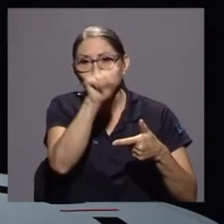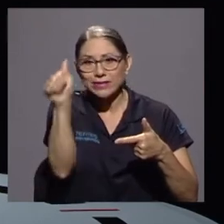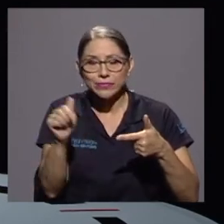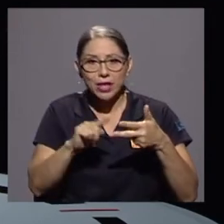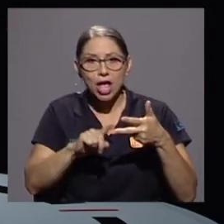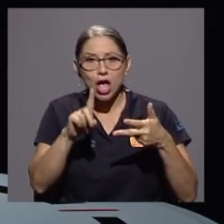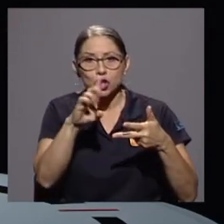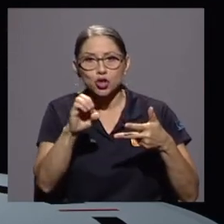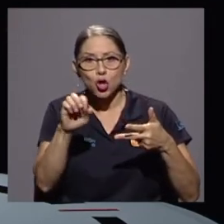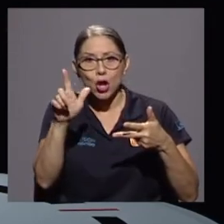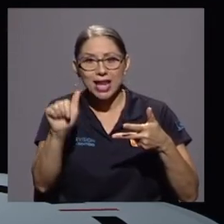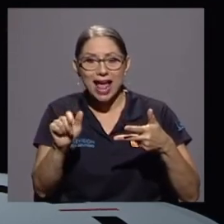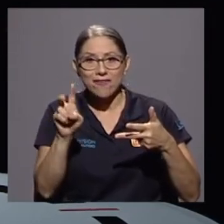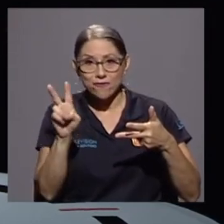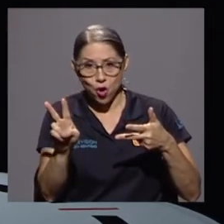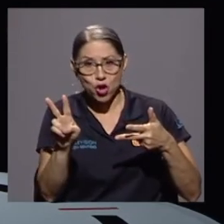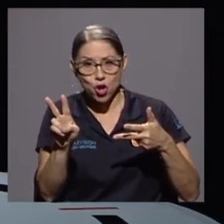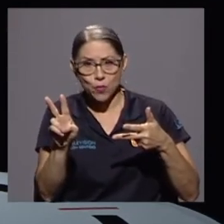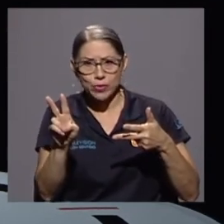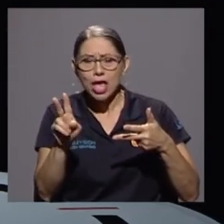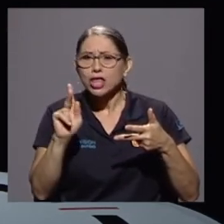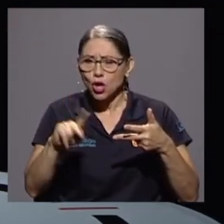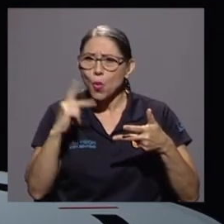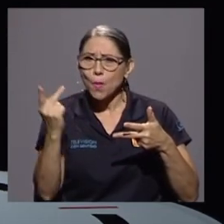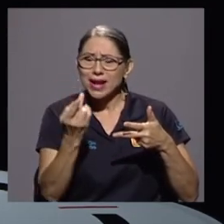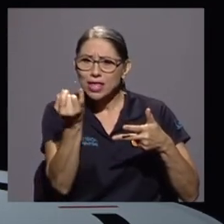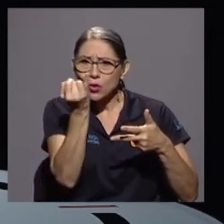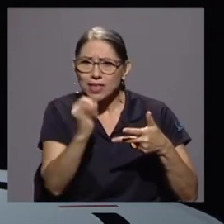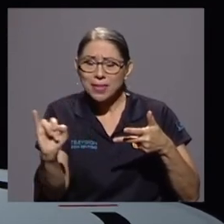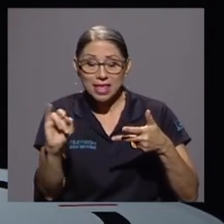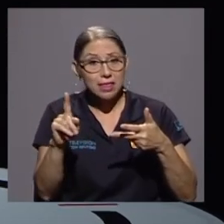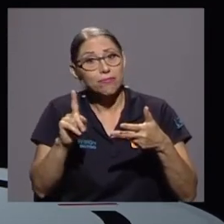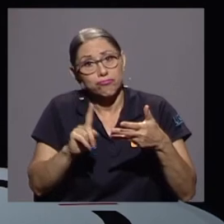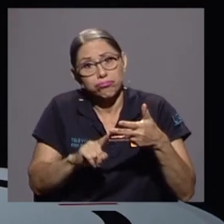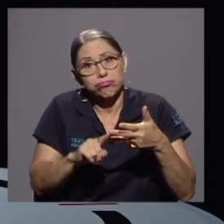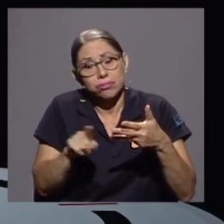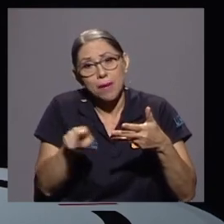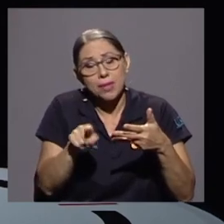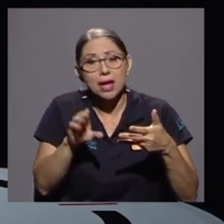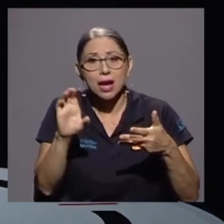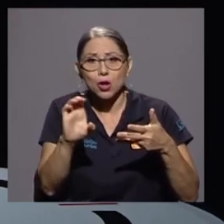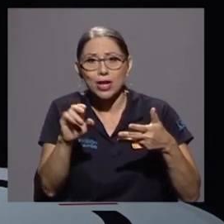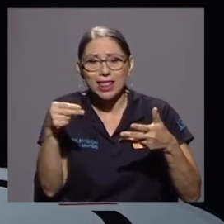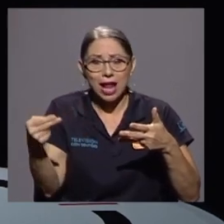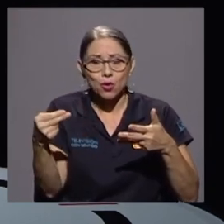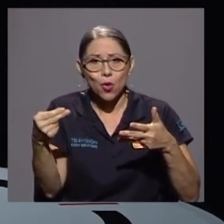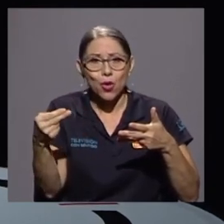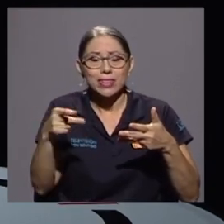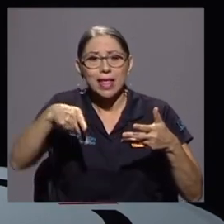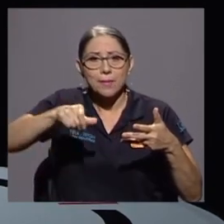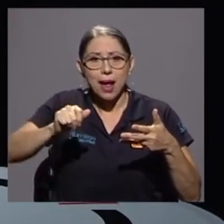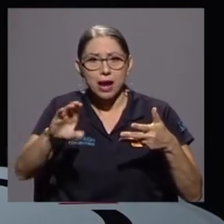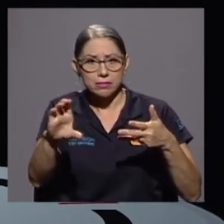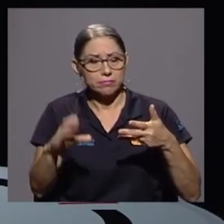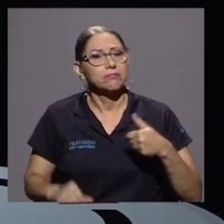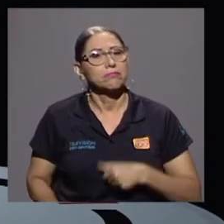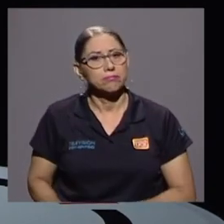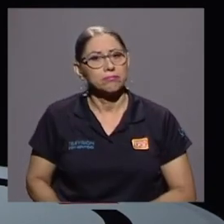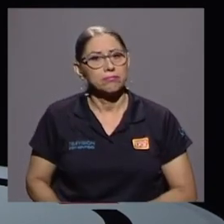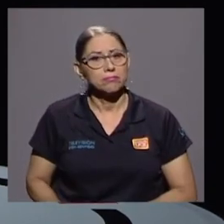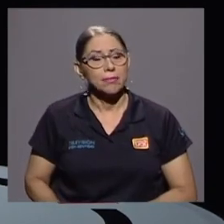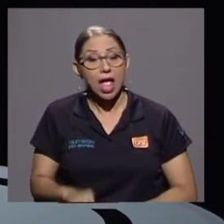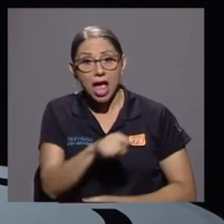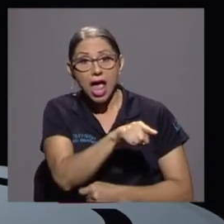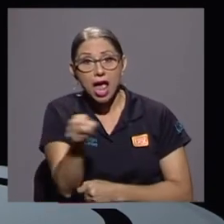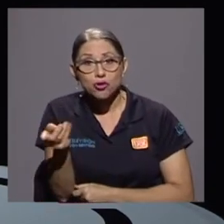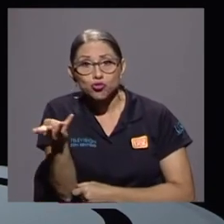Zoyla Bolio de un partido independiente y por supuesto también a doña Carolina Hidalgo del Partido Acción Ciudadana. Los cuatro